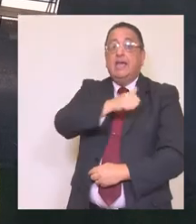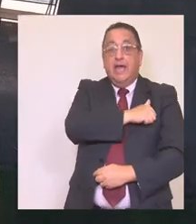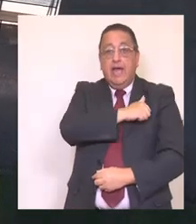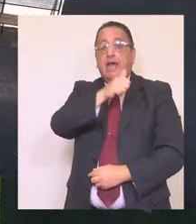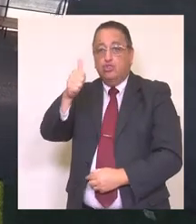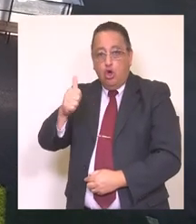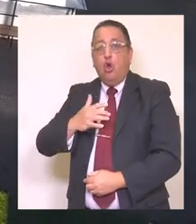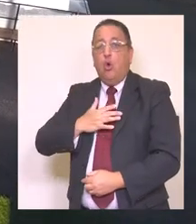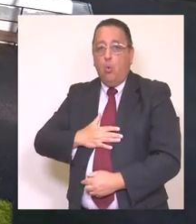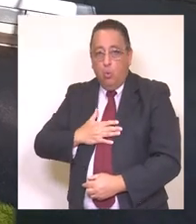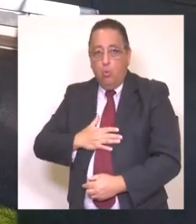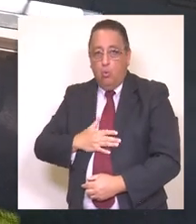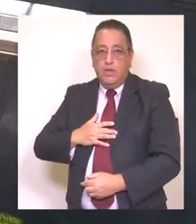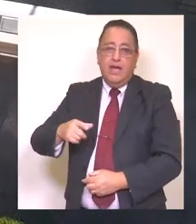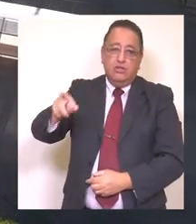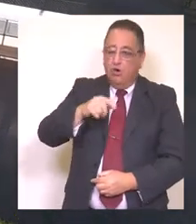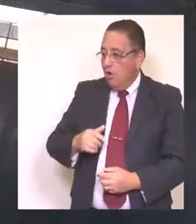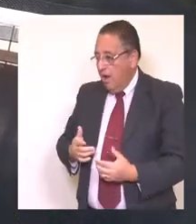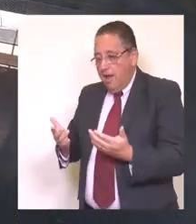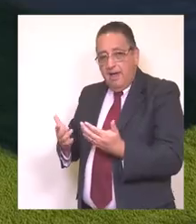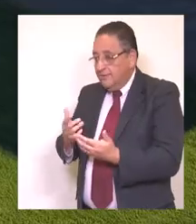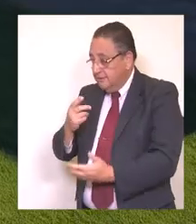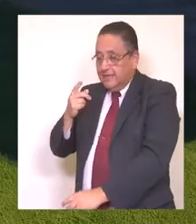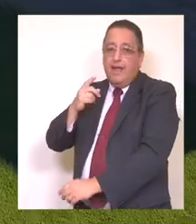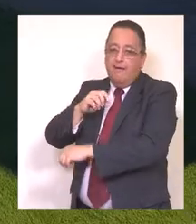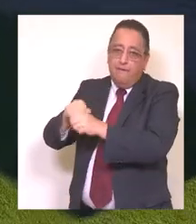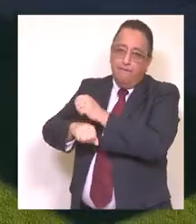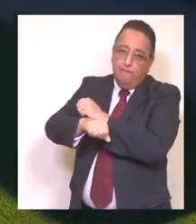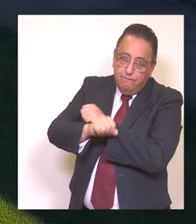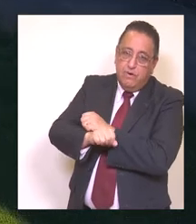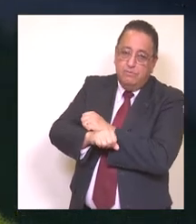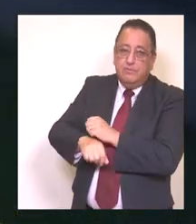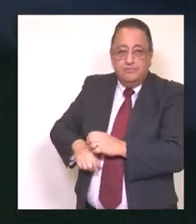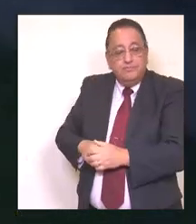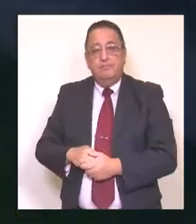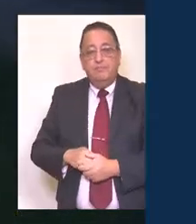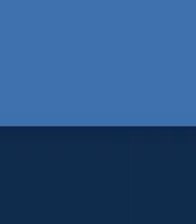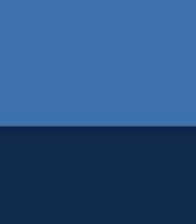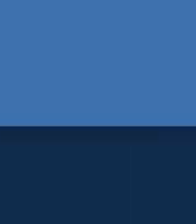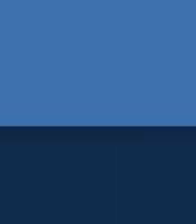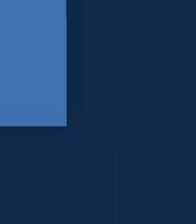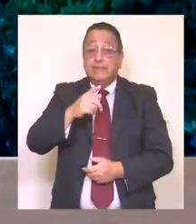este deporte que entusiasma a tantas familias como es el fútbol. A través